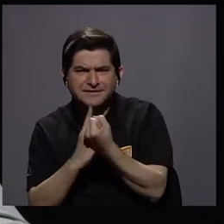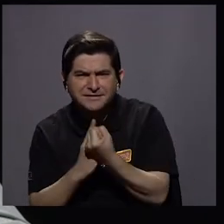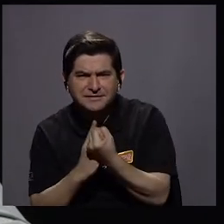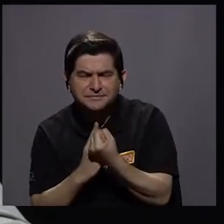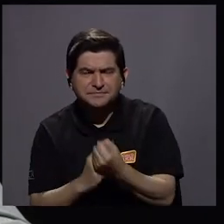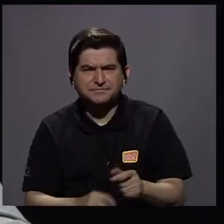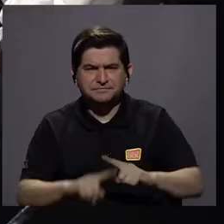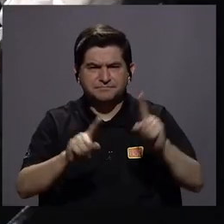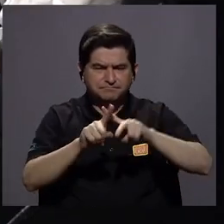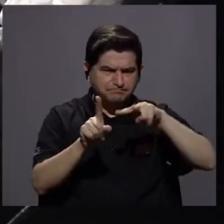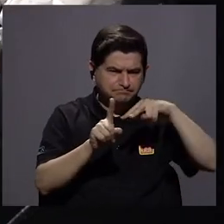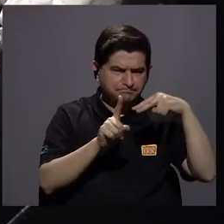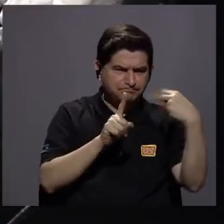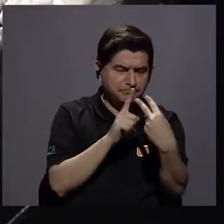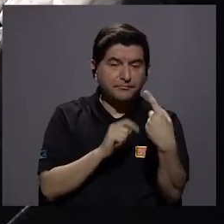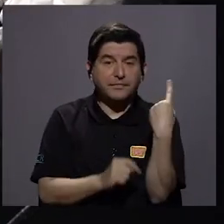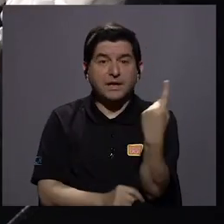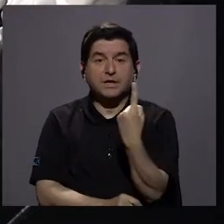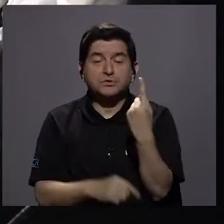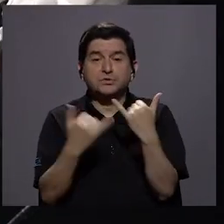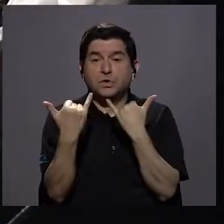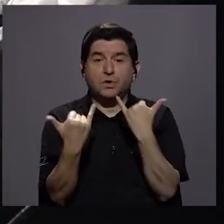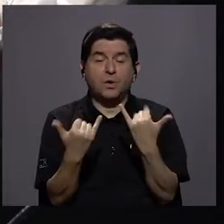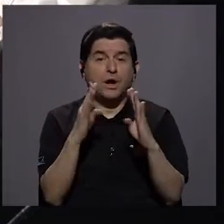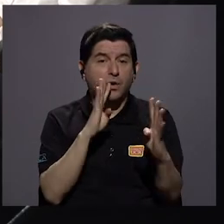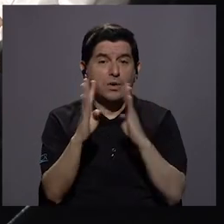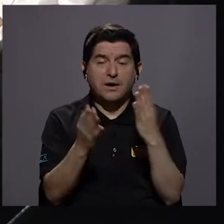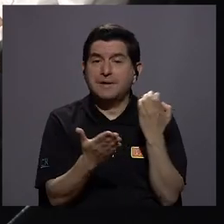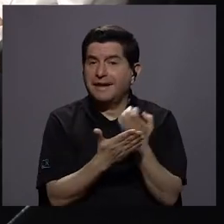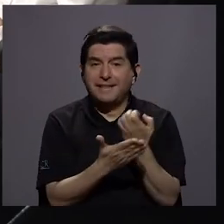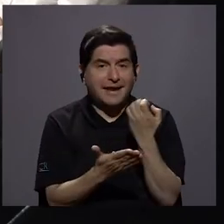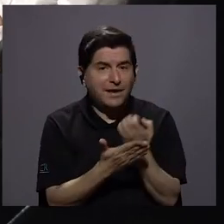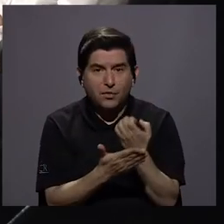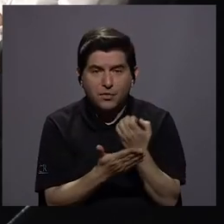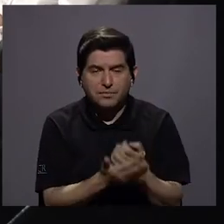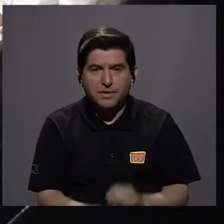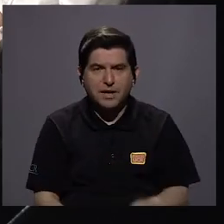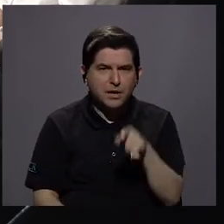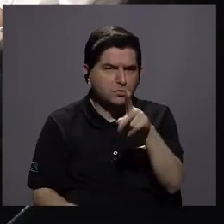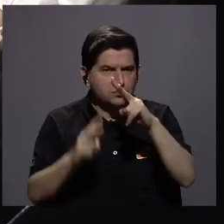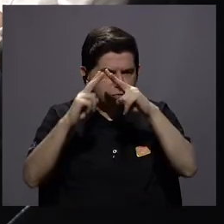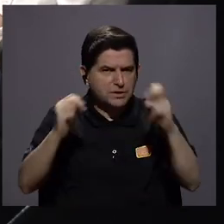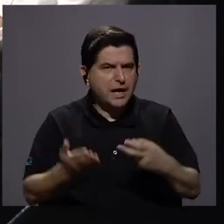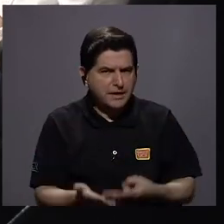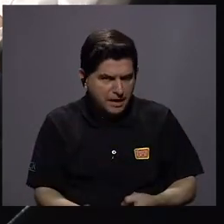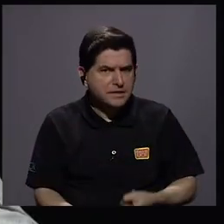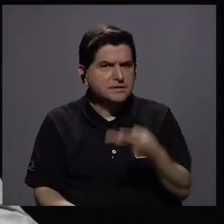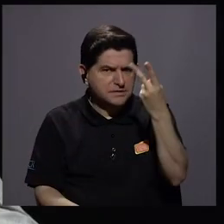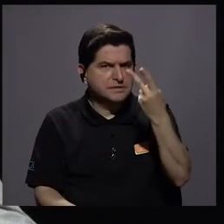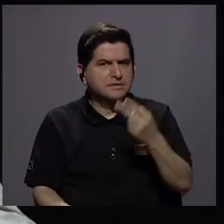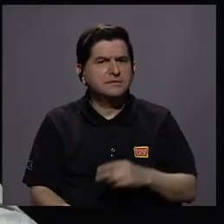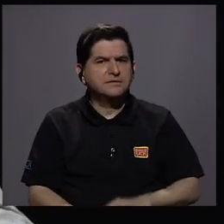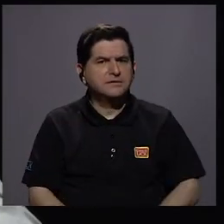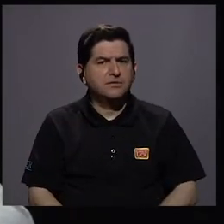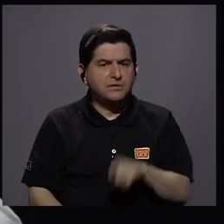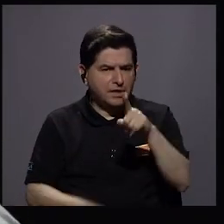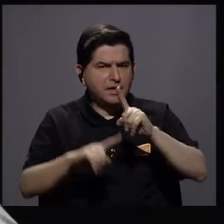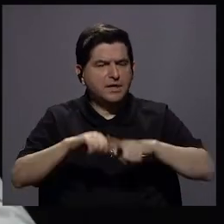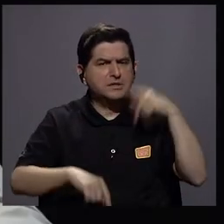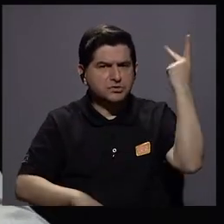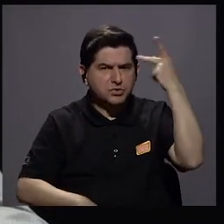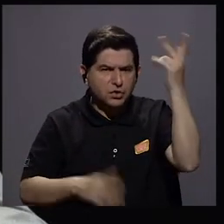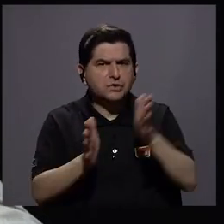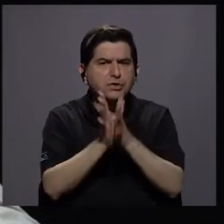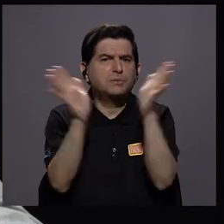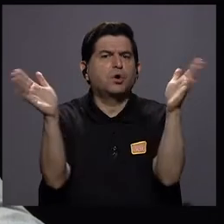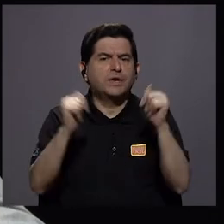esos puntos de vista, solamente hablando económico. Usted está haciendo un análisis muy valioso porque eso depende de política